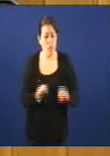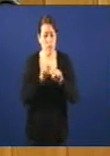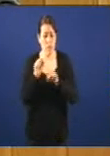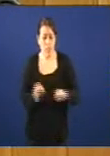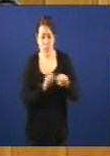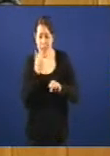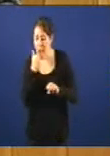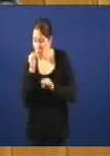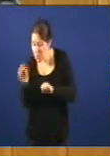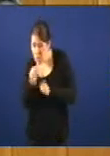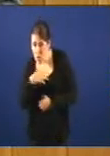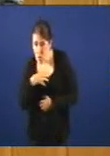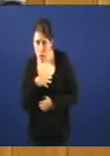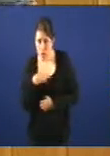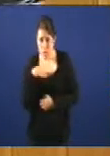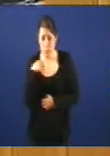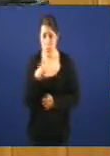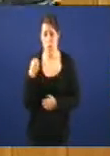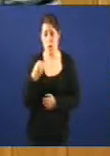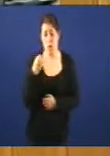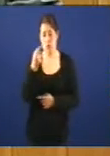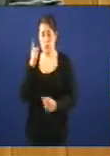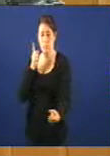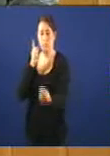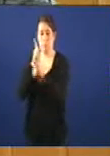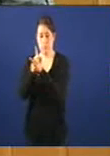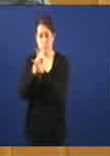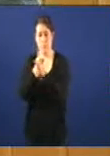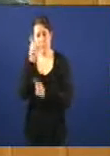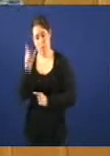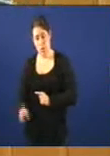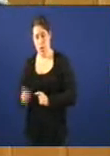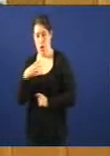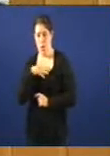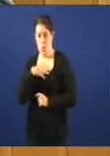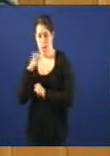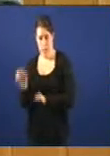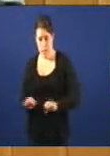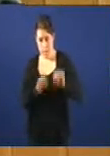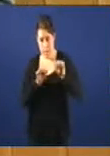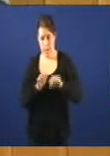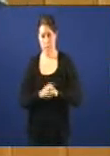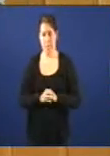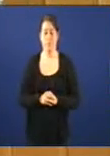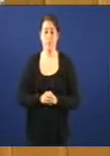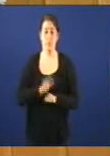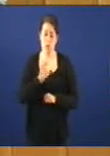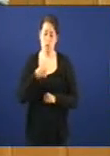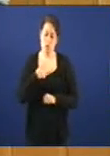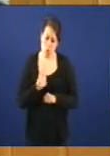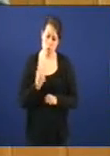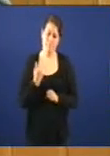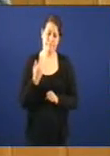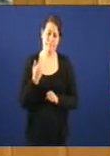indefendible que son os poderosos frente a quem non se pode defender. Vaya rematando. Pero ademais e insisto